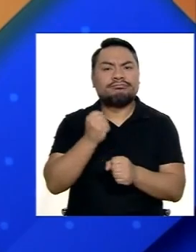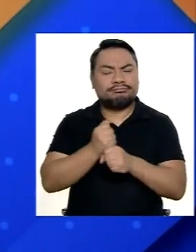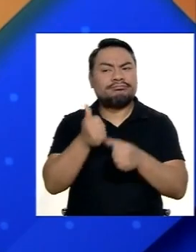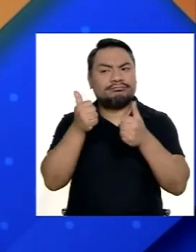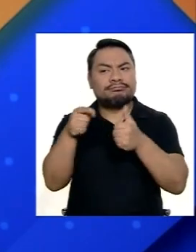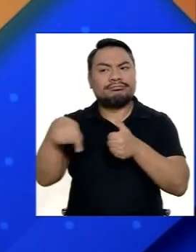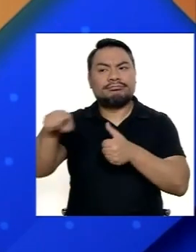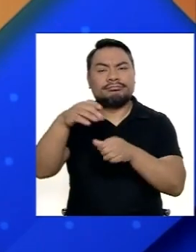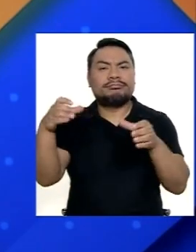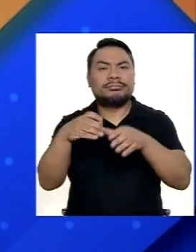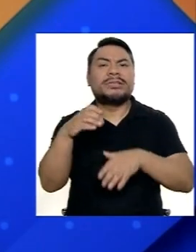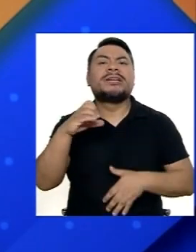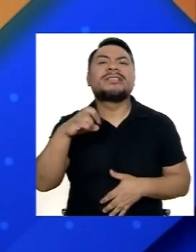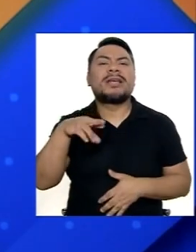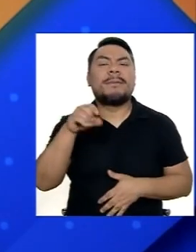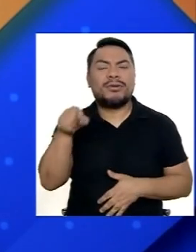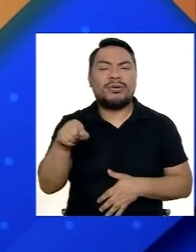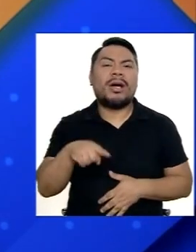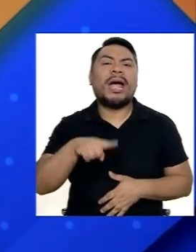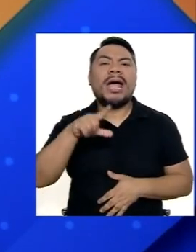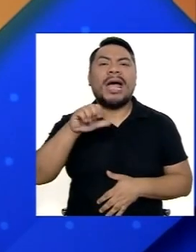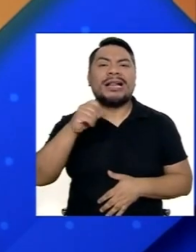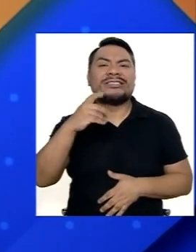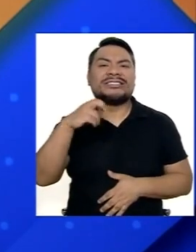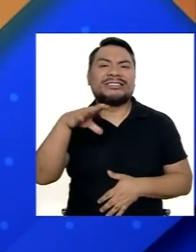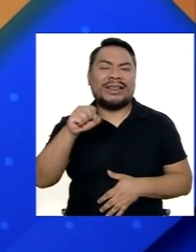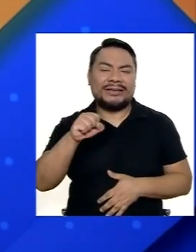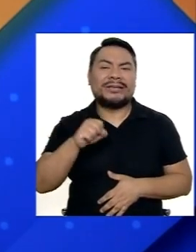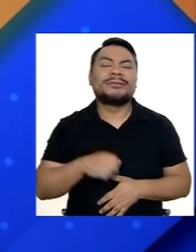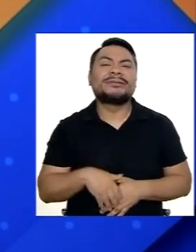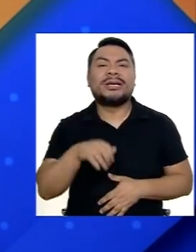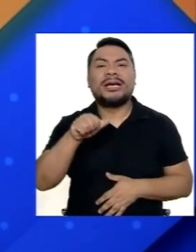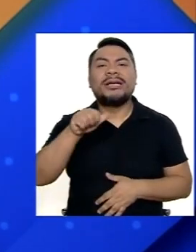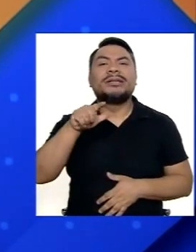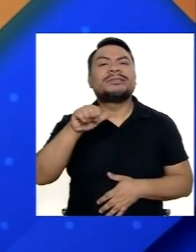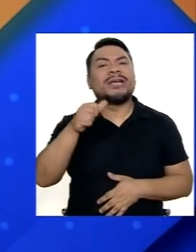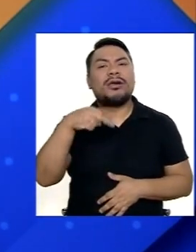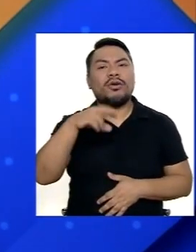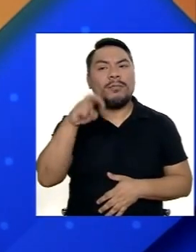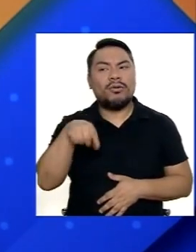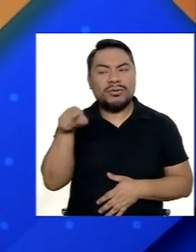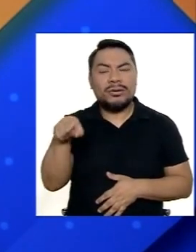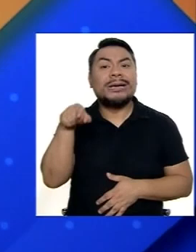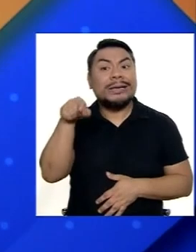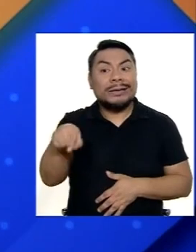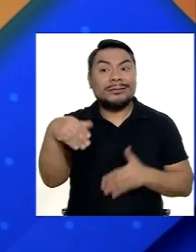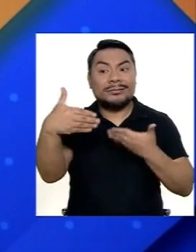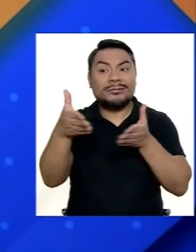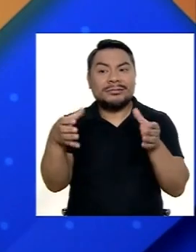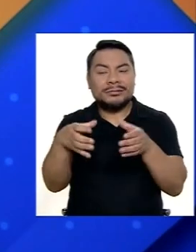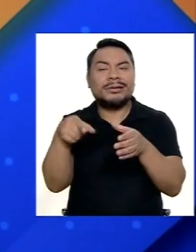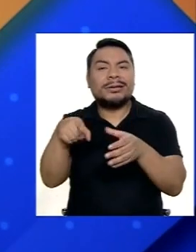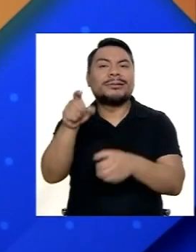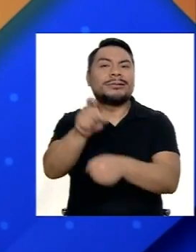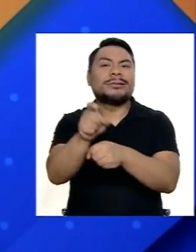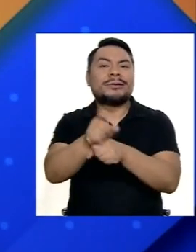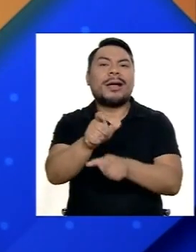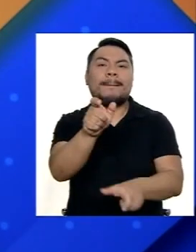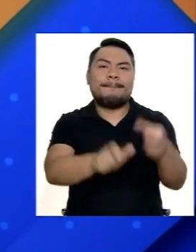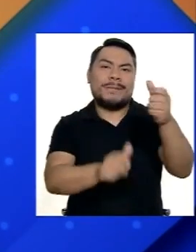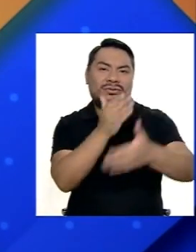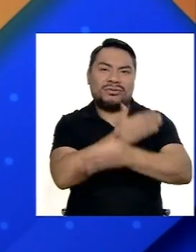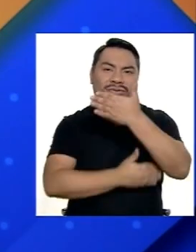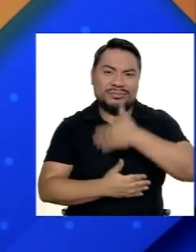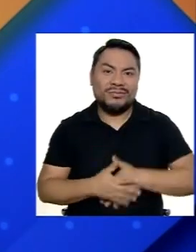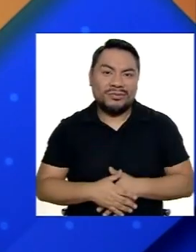realiza En el CETPRO Alcides Salomón Zorrilla Tiene para enseñar A personas Con discapacidad Así es